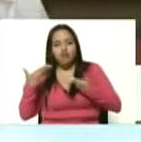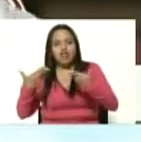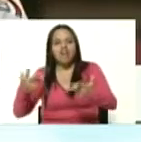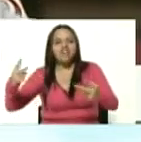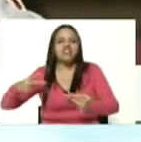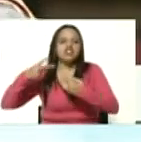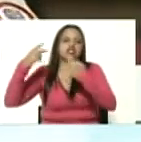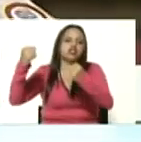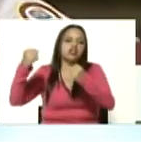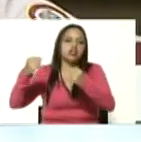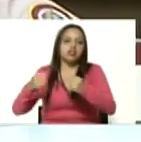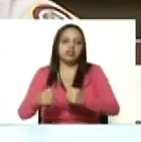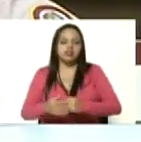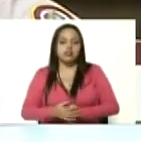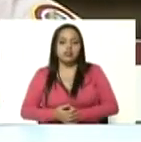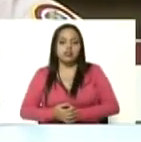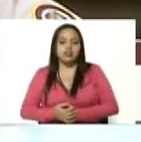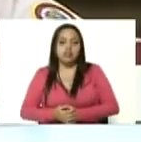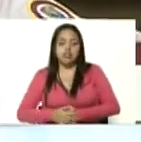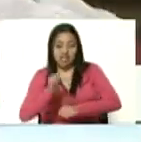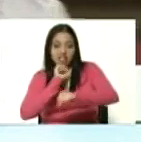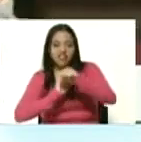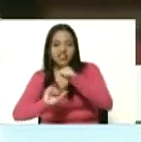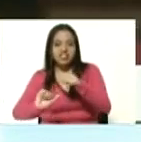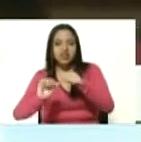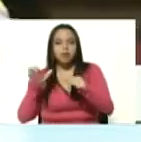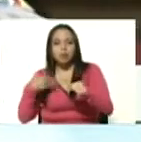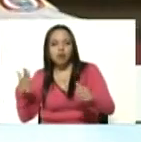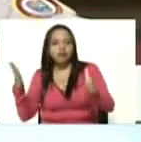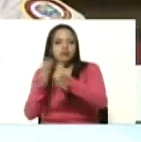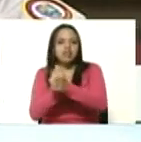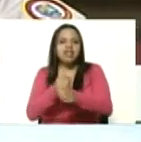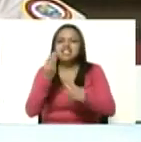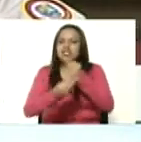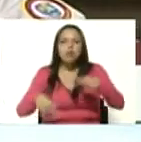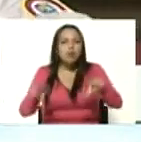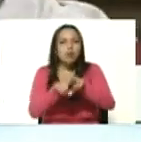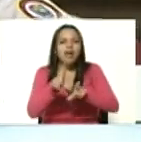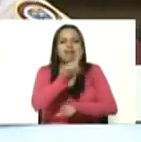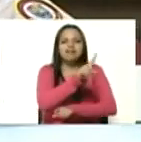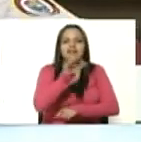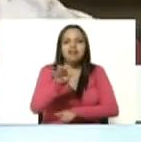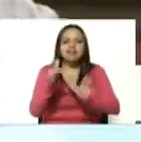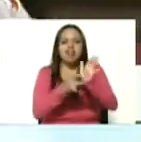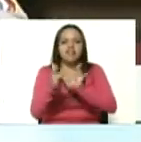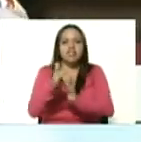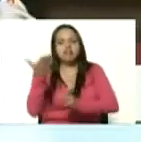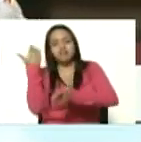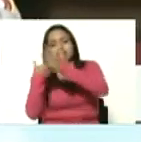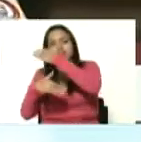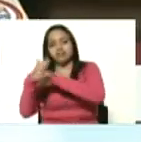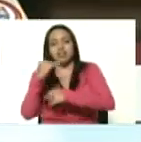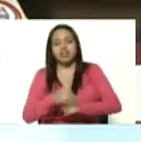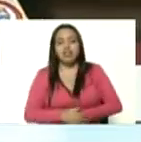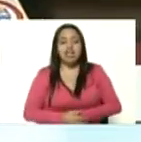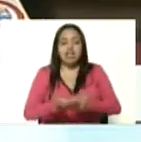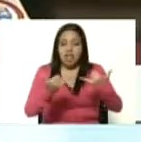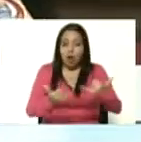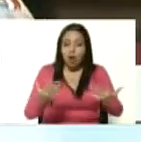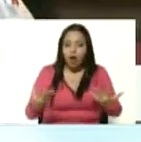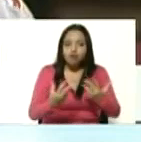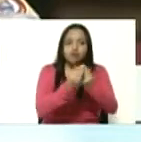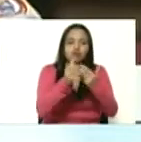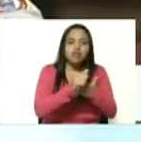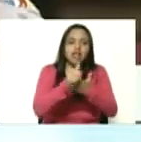combatid y venceréis eso fue lo que nosotros hicimos el 13 de abril y ahora bajo su liderazgo mi comandante en jefe con su pueblo con su fuerza armada con sus soldados